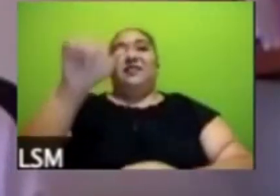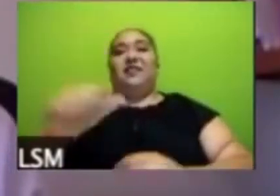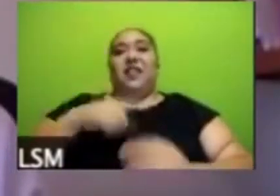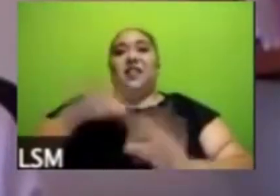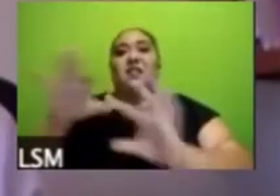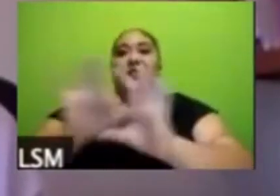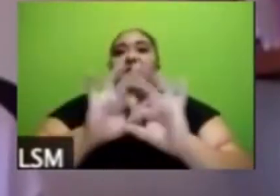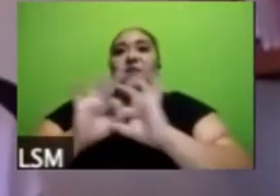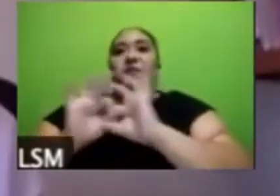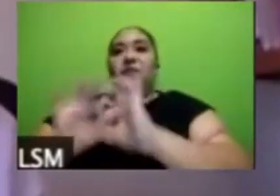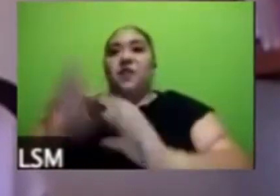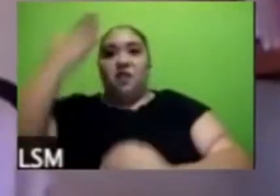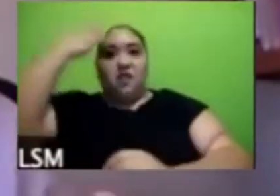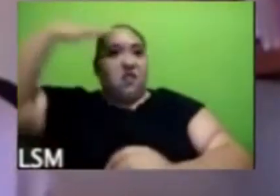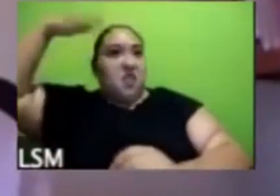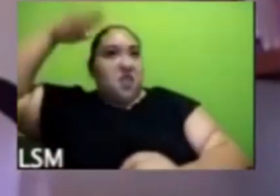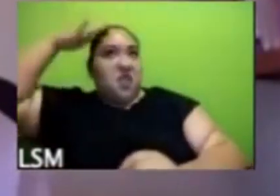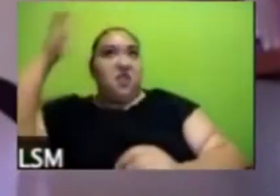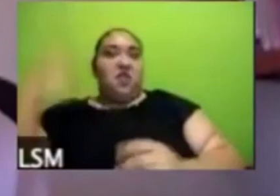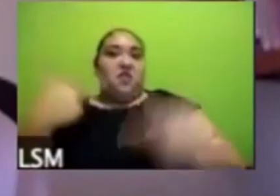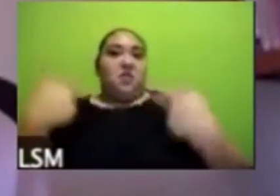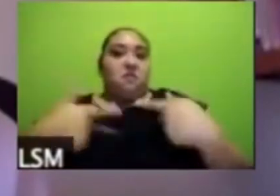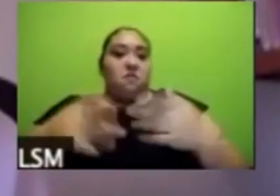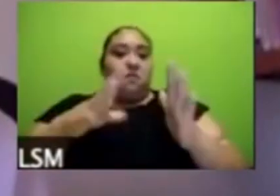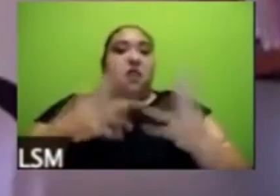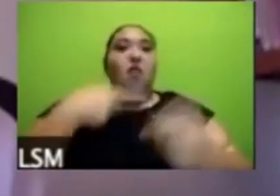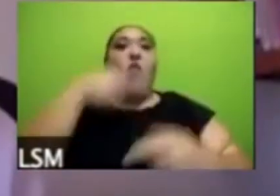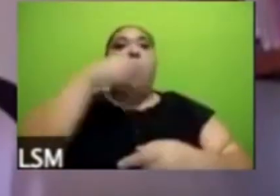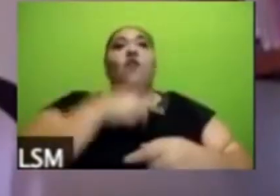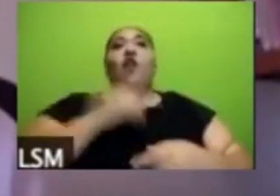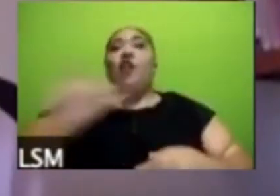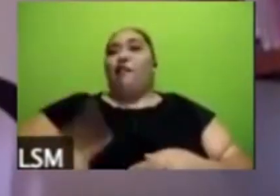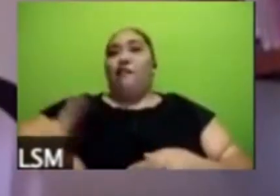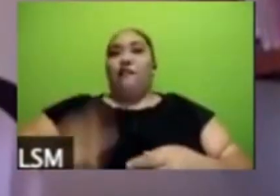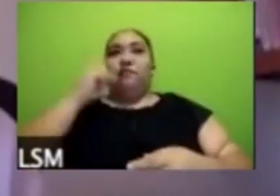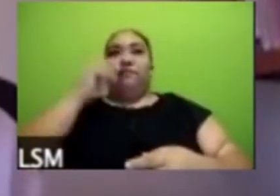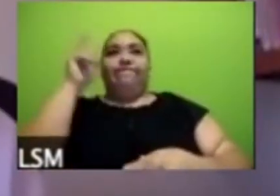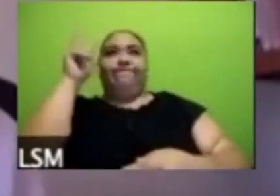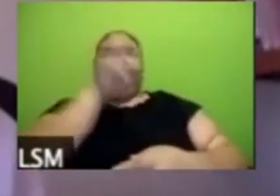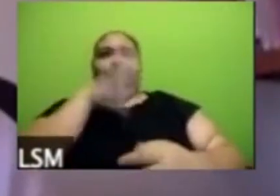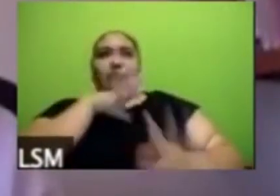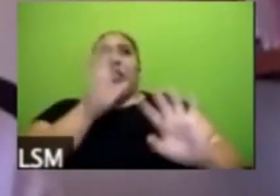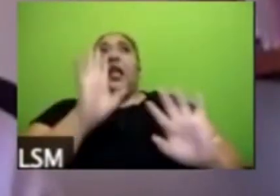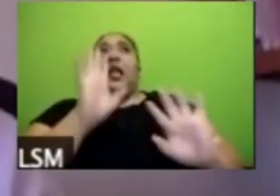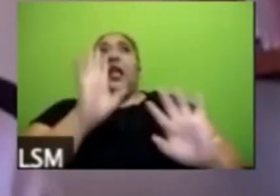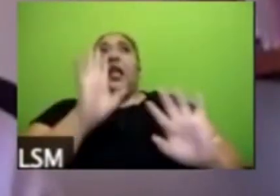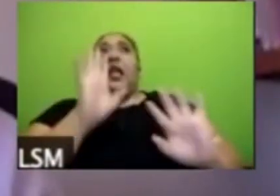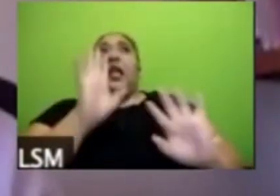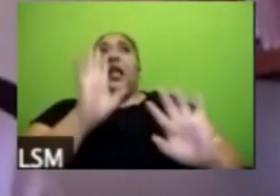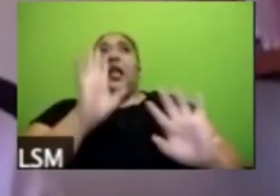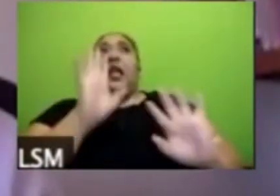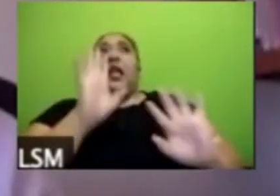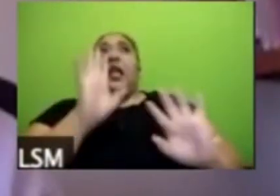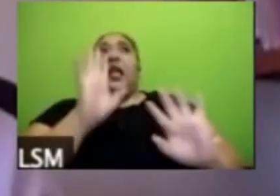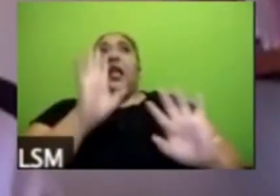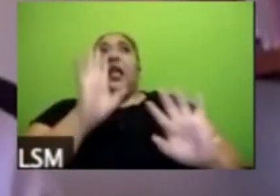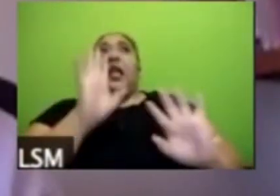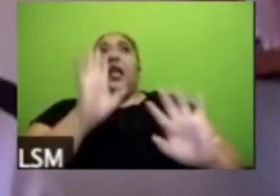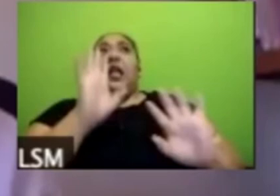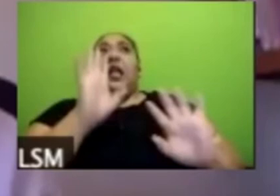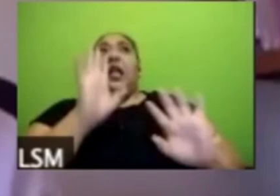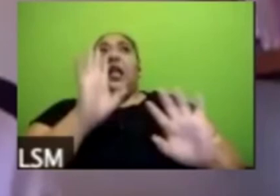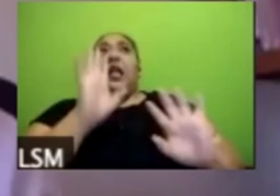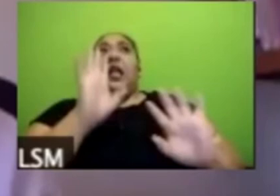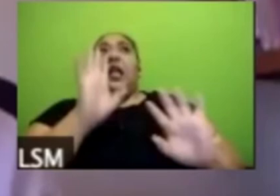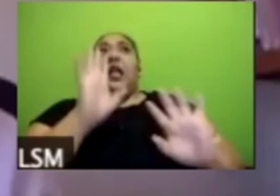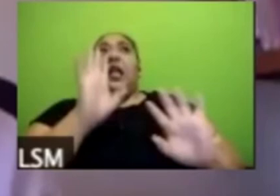de protección al mismo tiempo que crece la la preocupación y la incertidumbre entonces yo quería ver si nos puedes interpretar esto